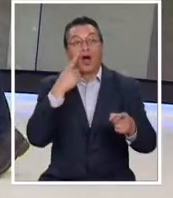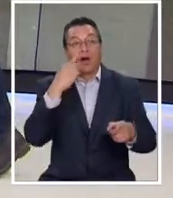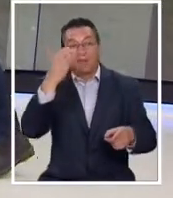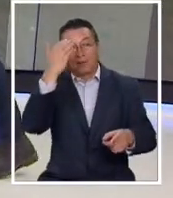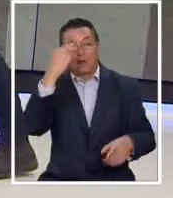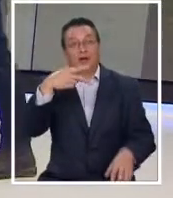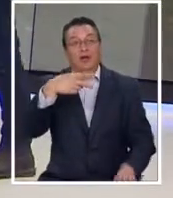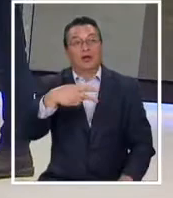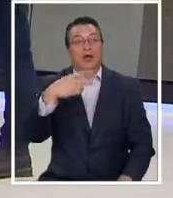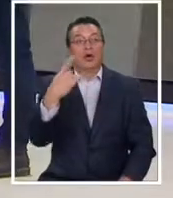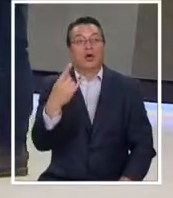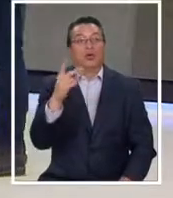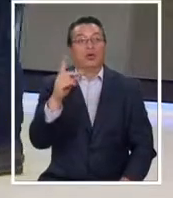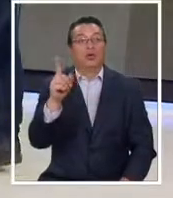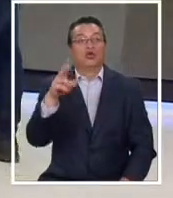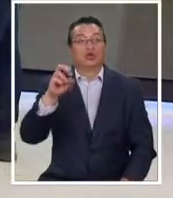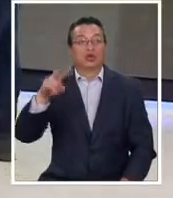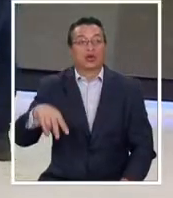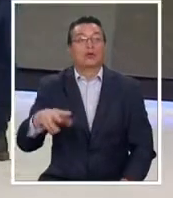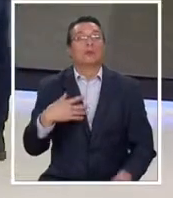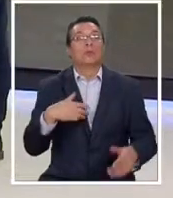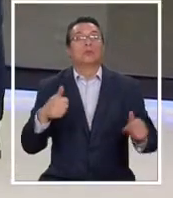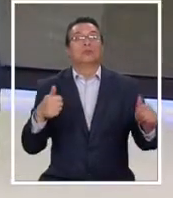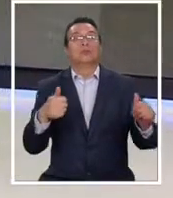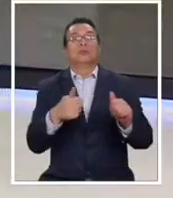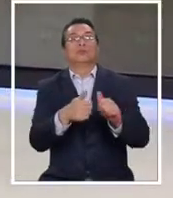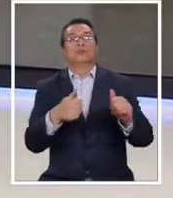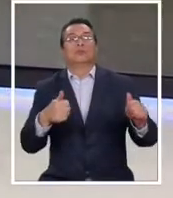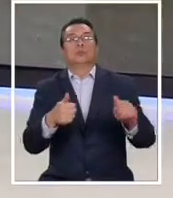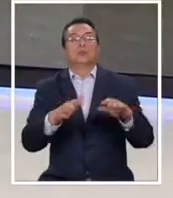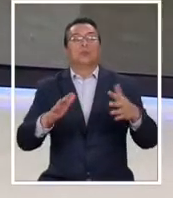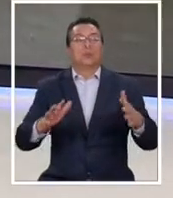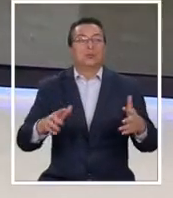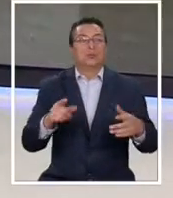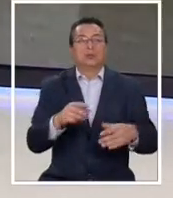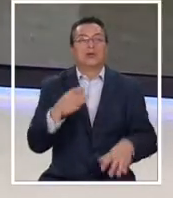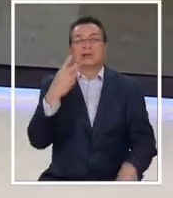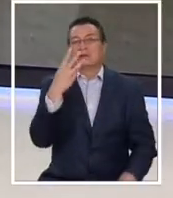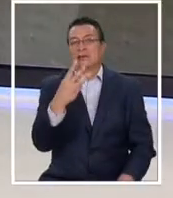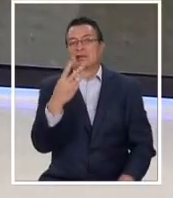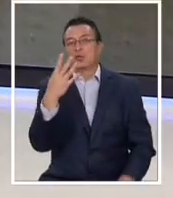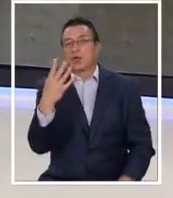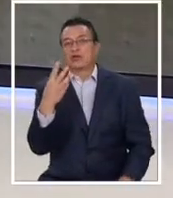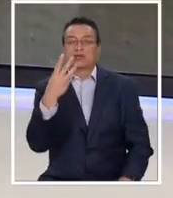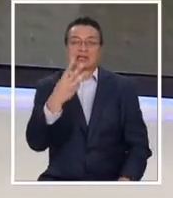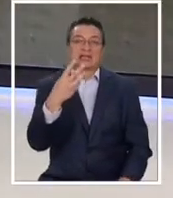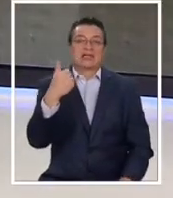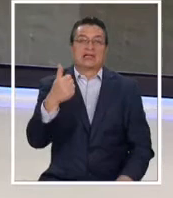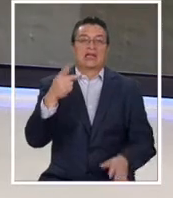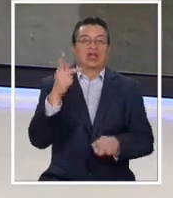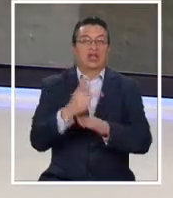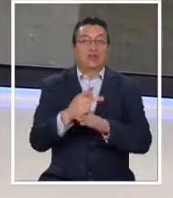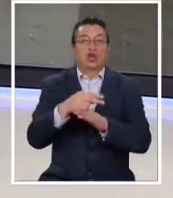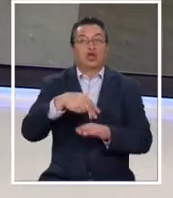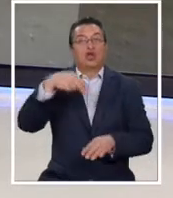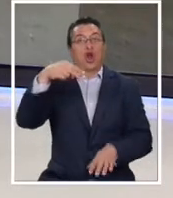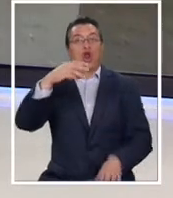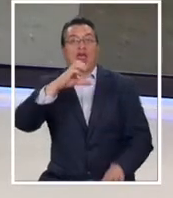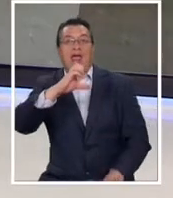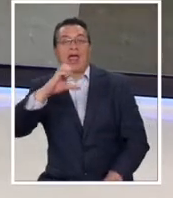Hudson. Ya, más o menos una distancia... Deben ser más o menos unos 34, 36 kilómetros al noroeste